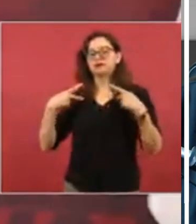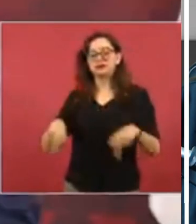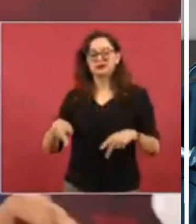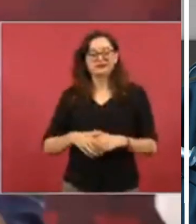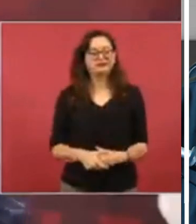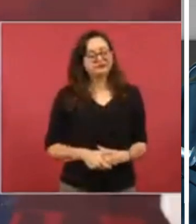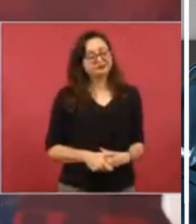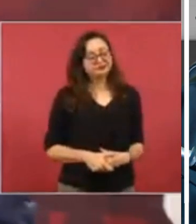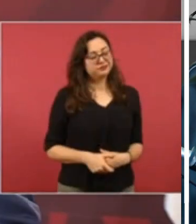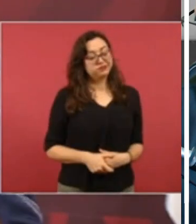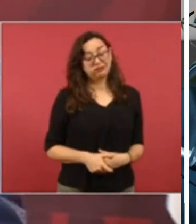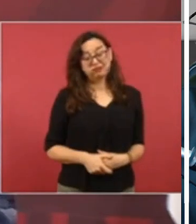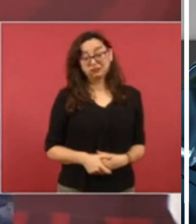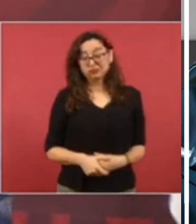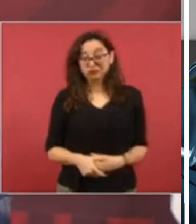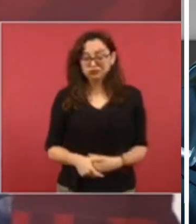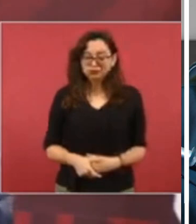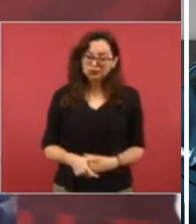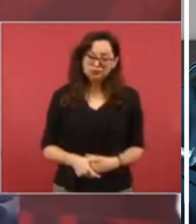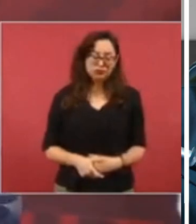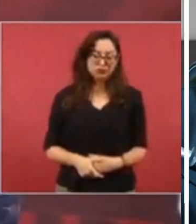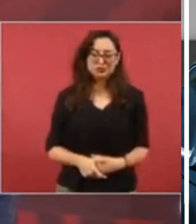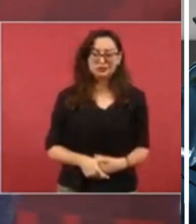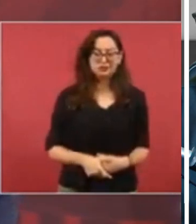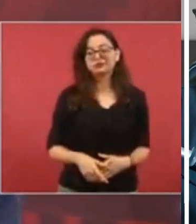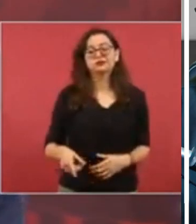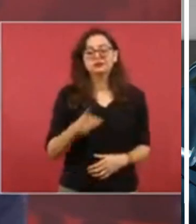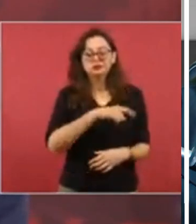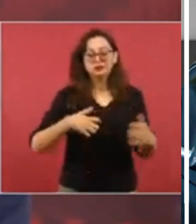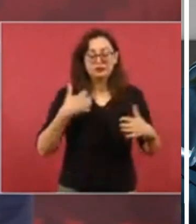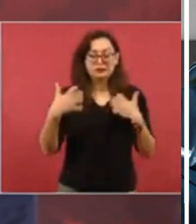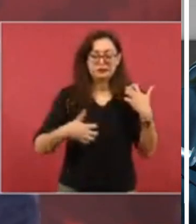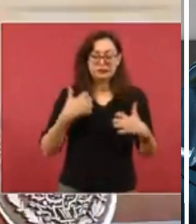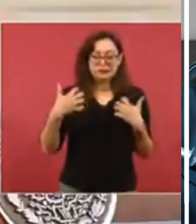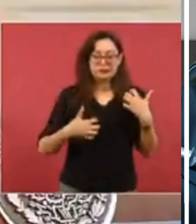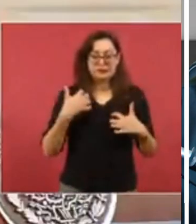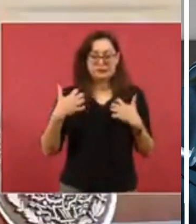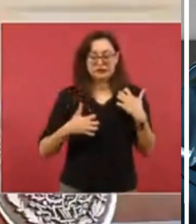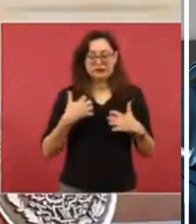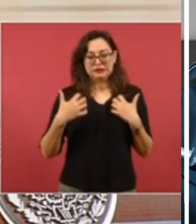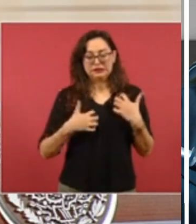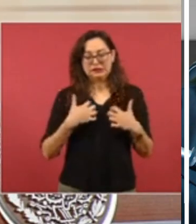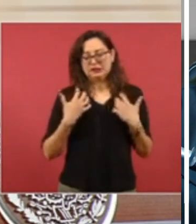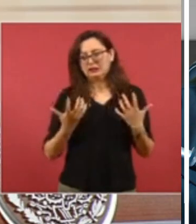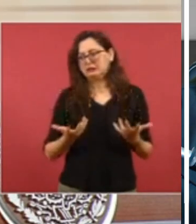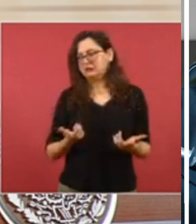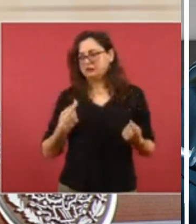desatados con mucho desparpajo,